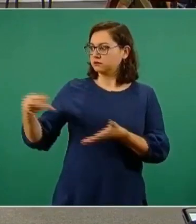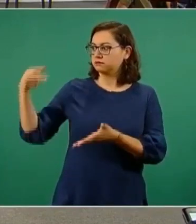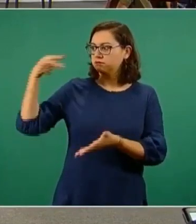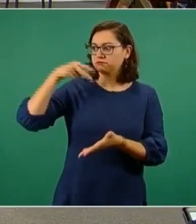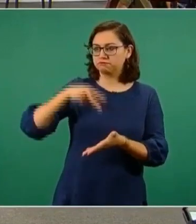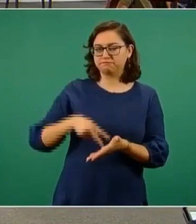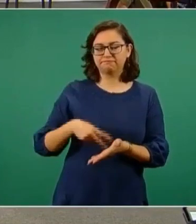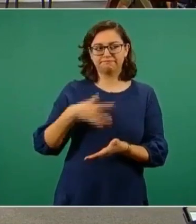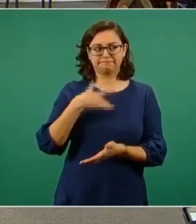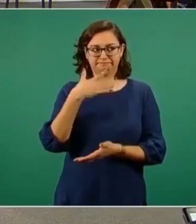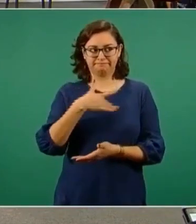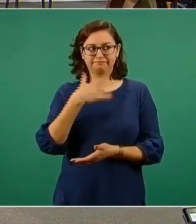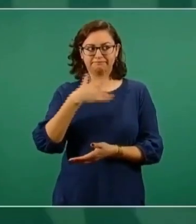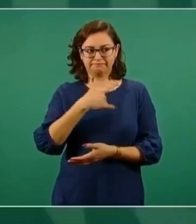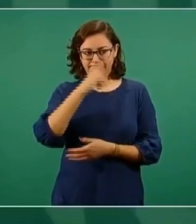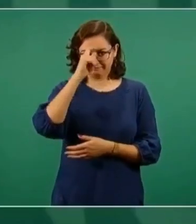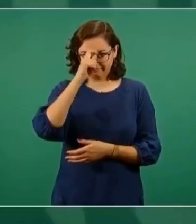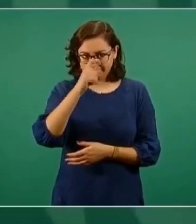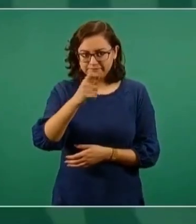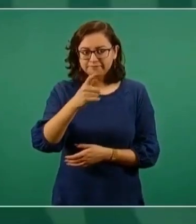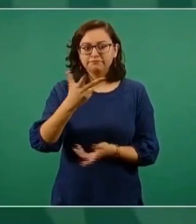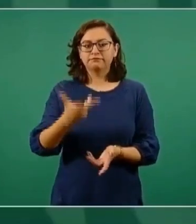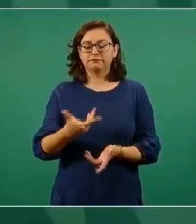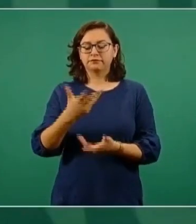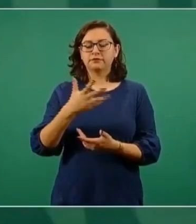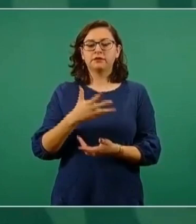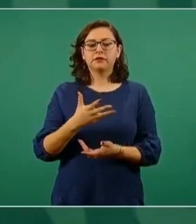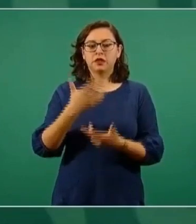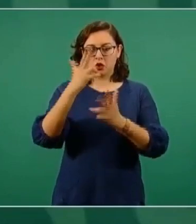recinto y aquí en Palacio Nacional.